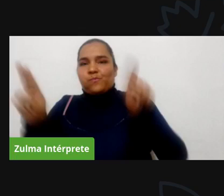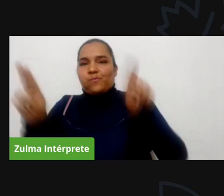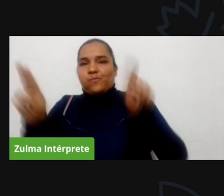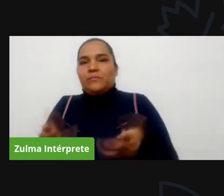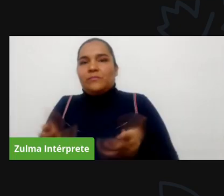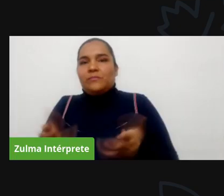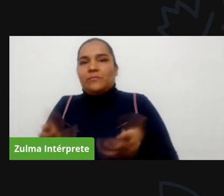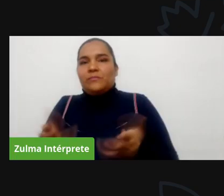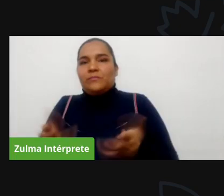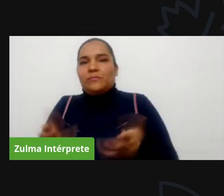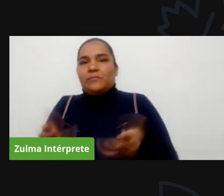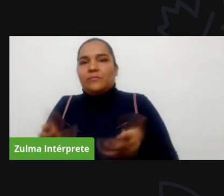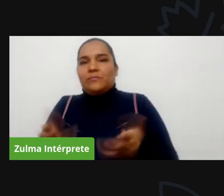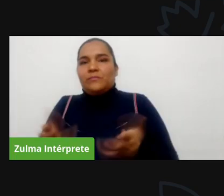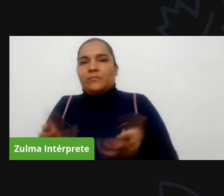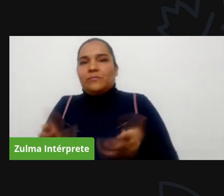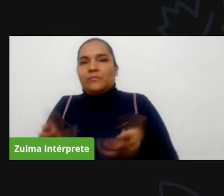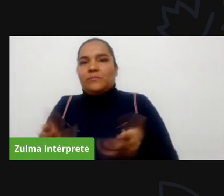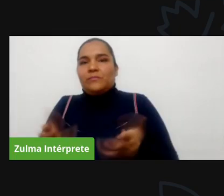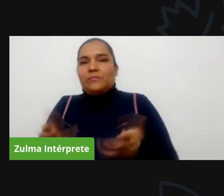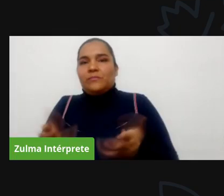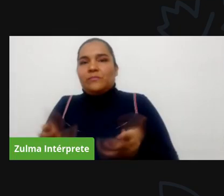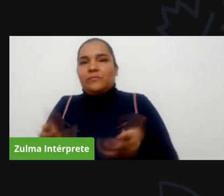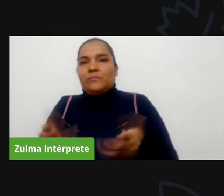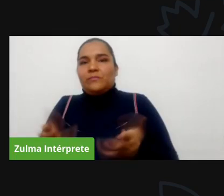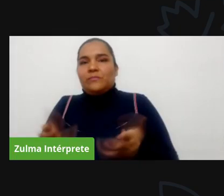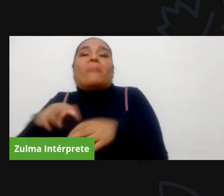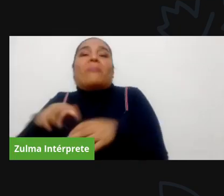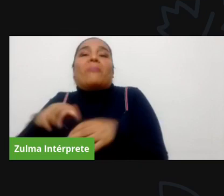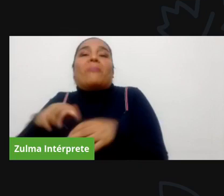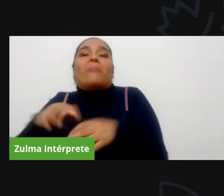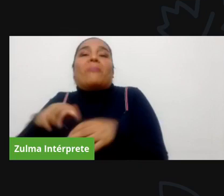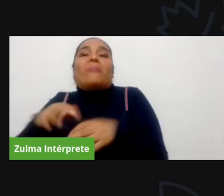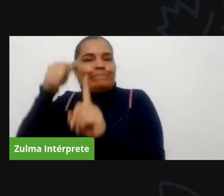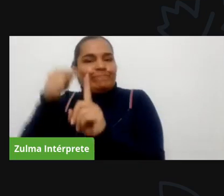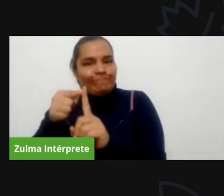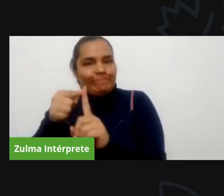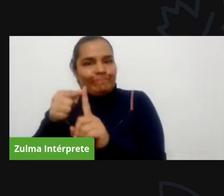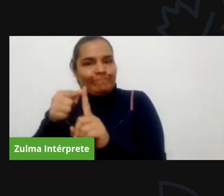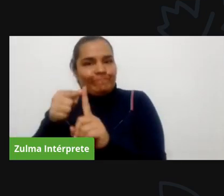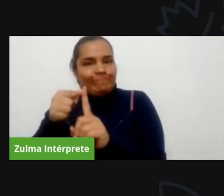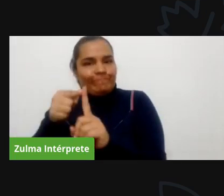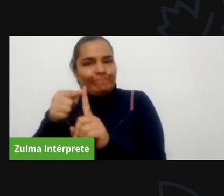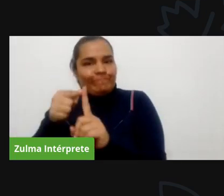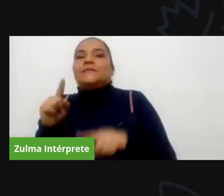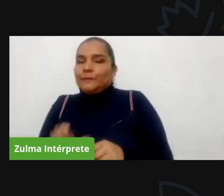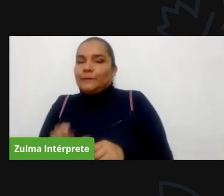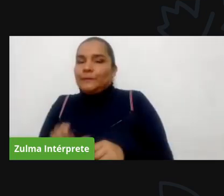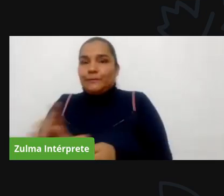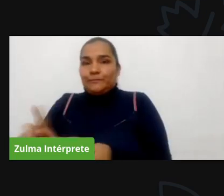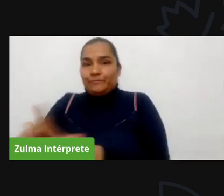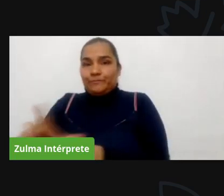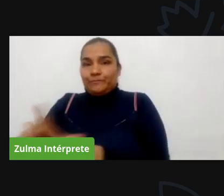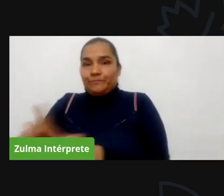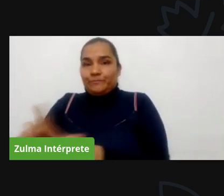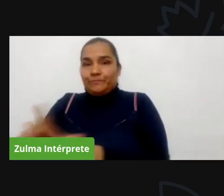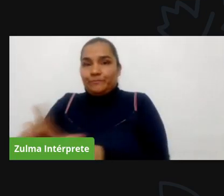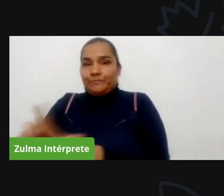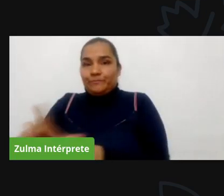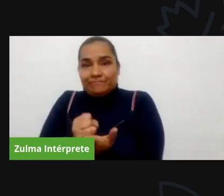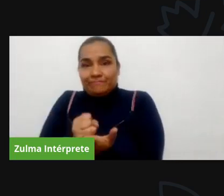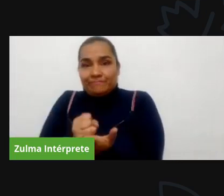sé que el grueso de los comunales y de las comunales comparten esta idea mucha gente nos ha dicho que